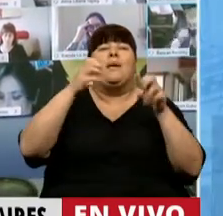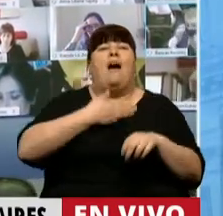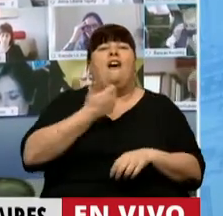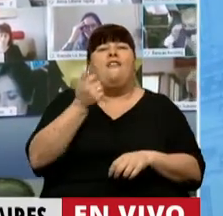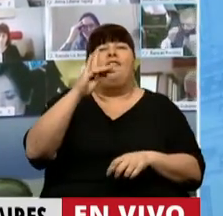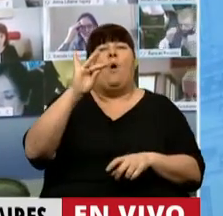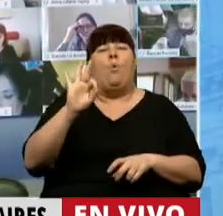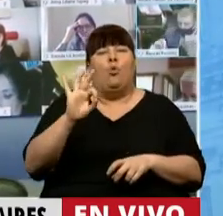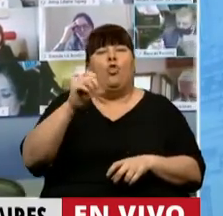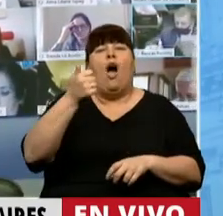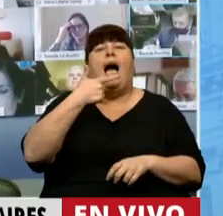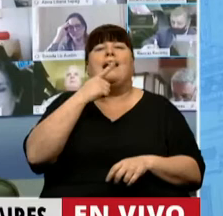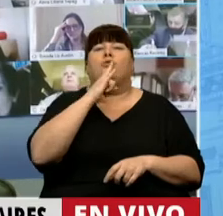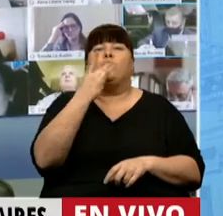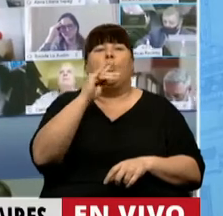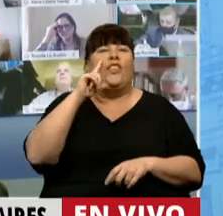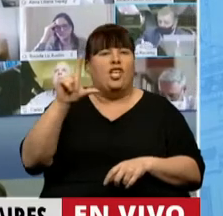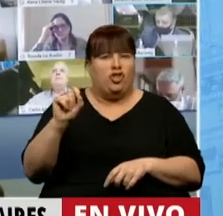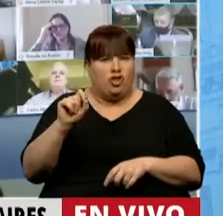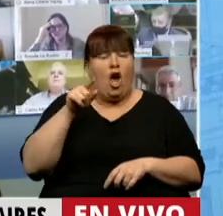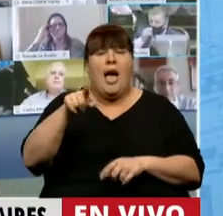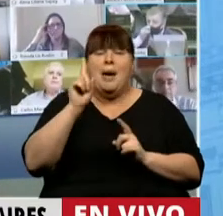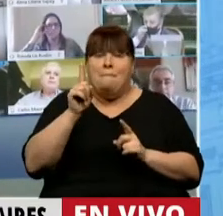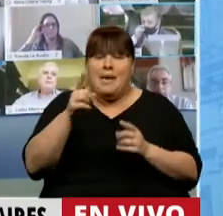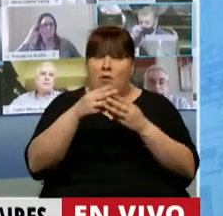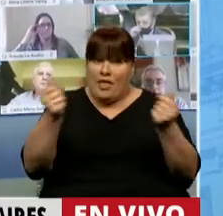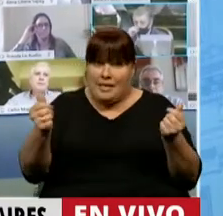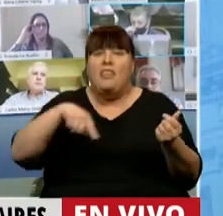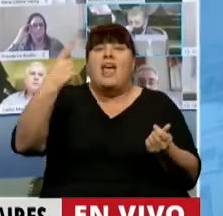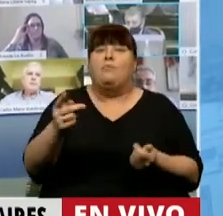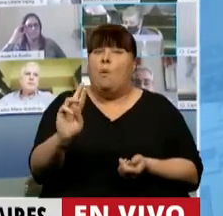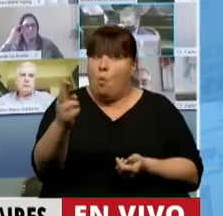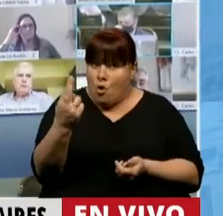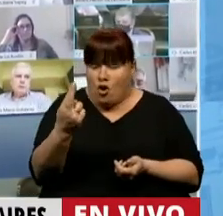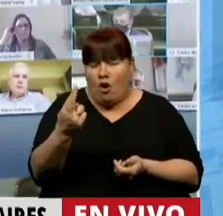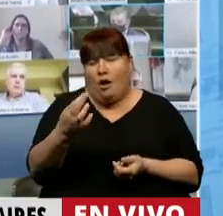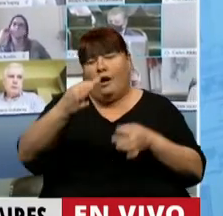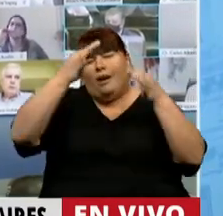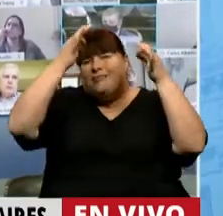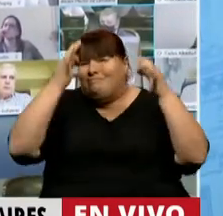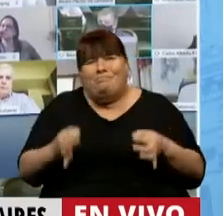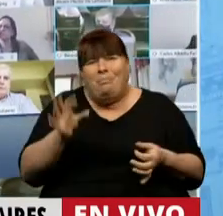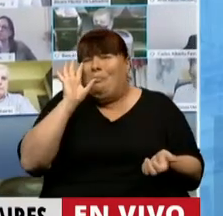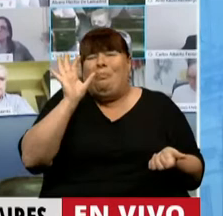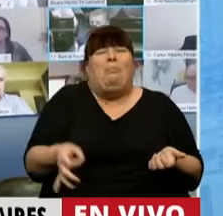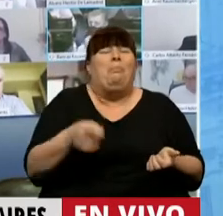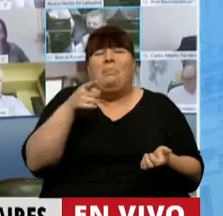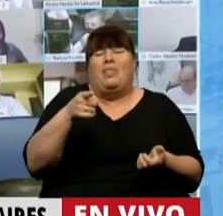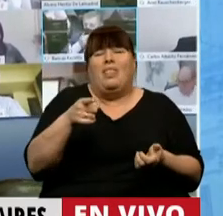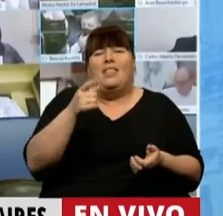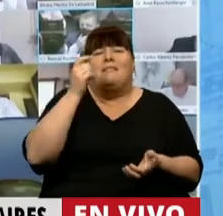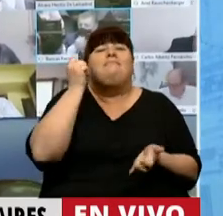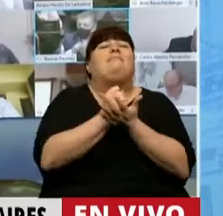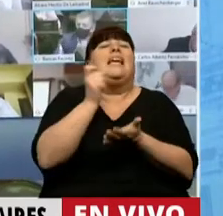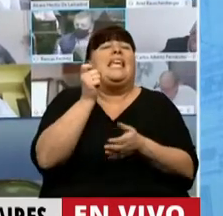Facundo Astudillo Castro cuya desaparición seguida de muerte tiene claramente el